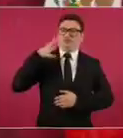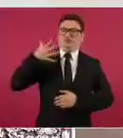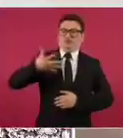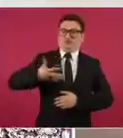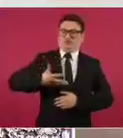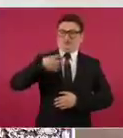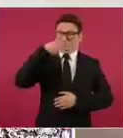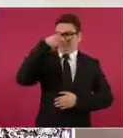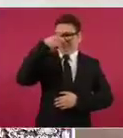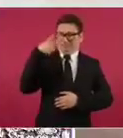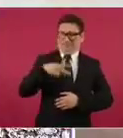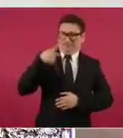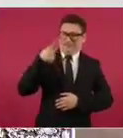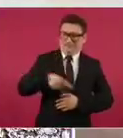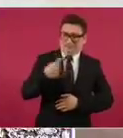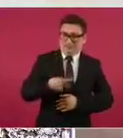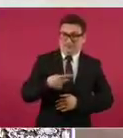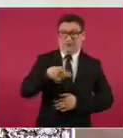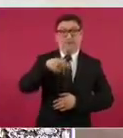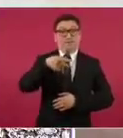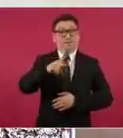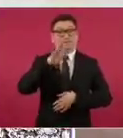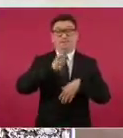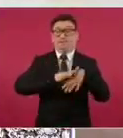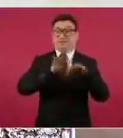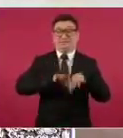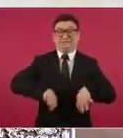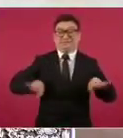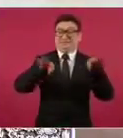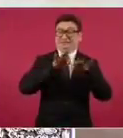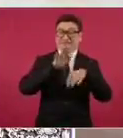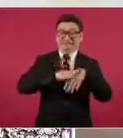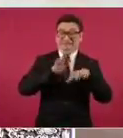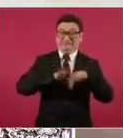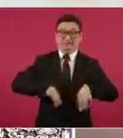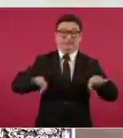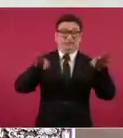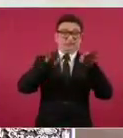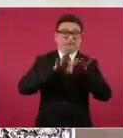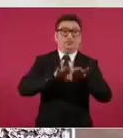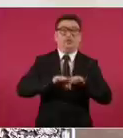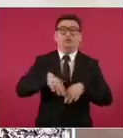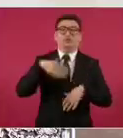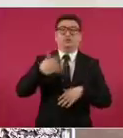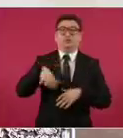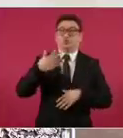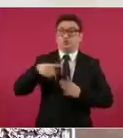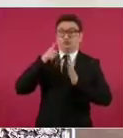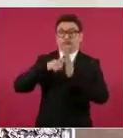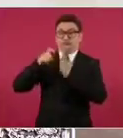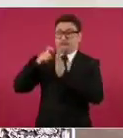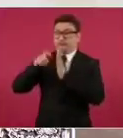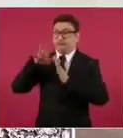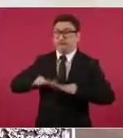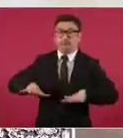México. Pero lo más importante, lo más importante de todo es la riqueza arqueológica,